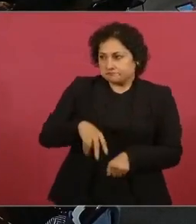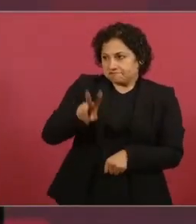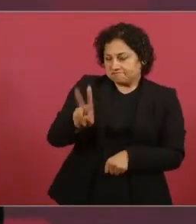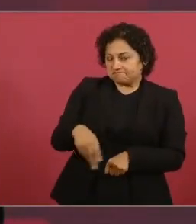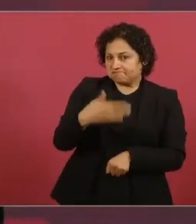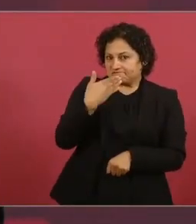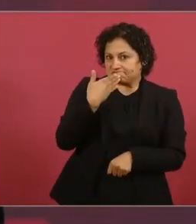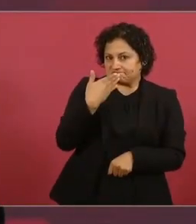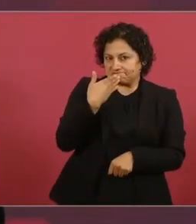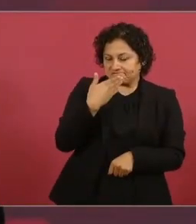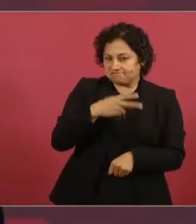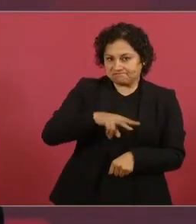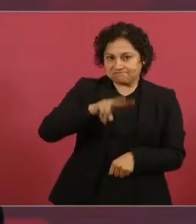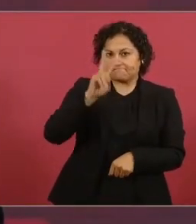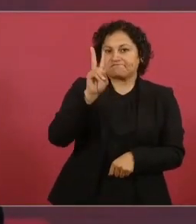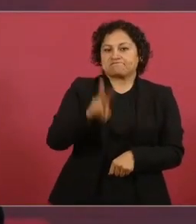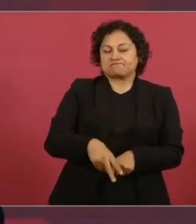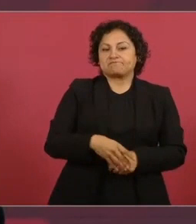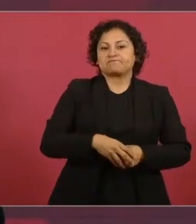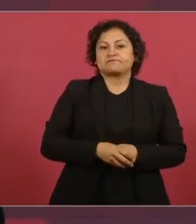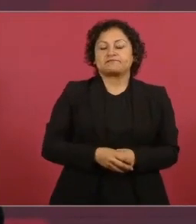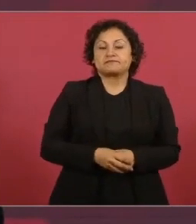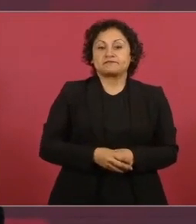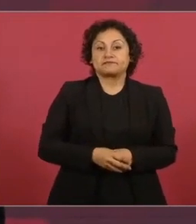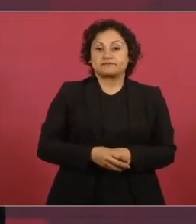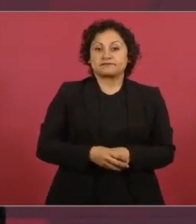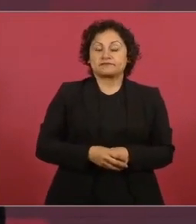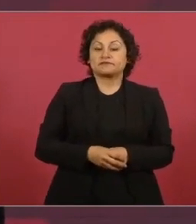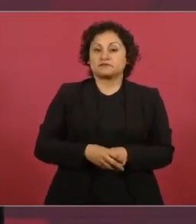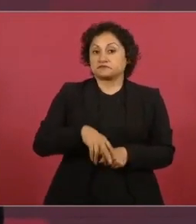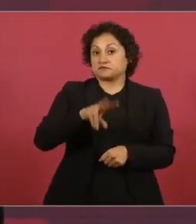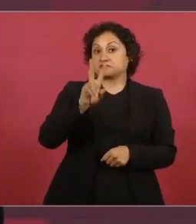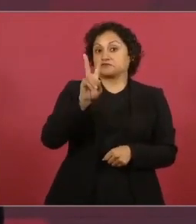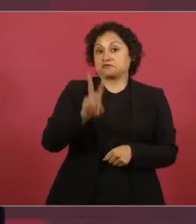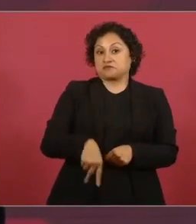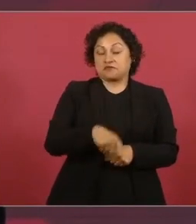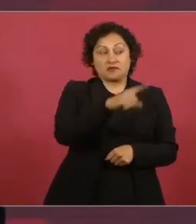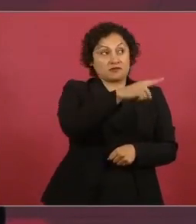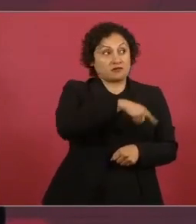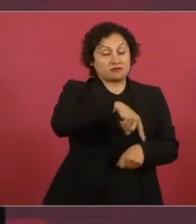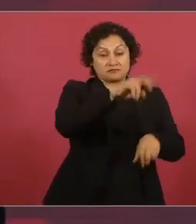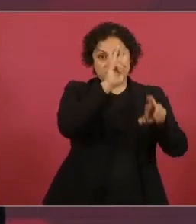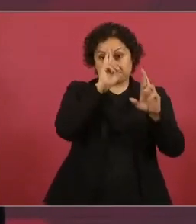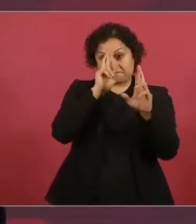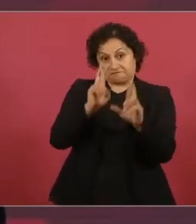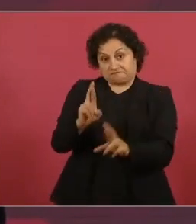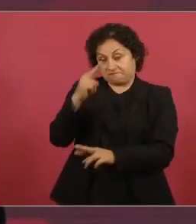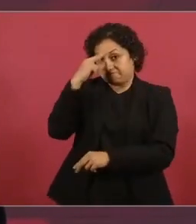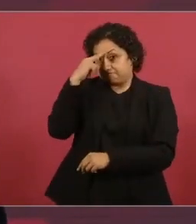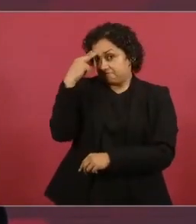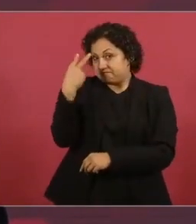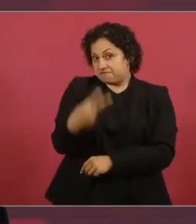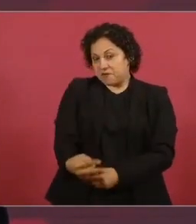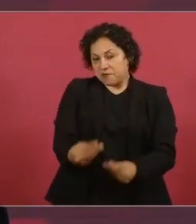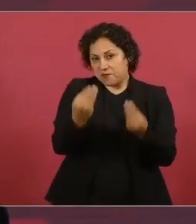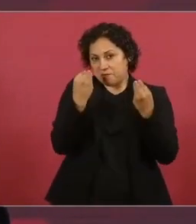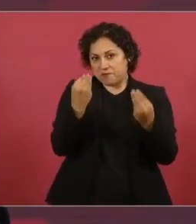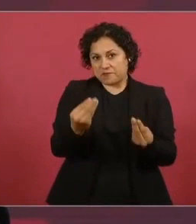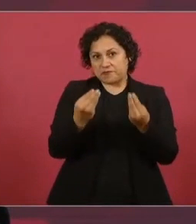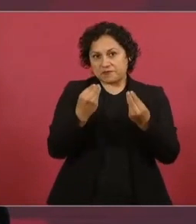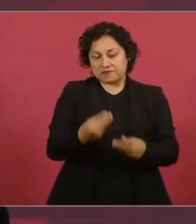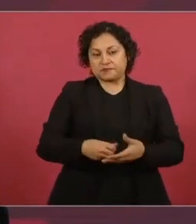Eso es lo otro. Hay mucho respeto por México, mucho, mucho respeto.